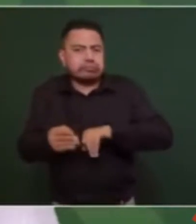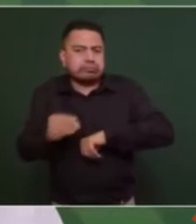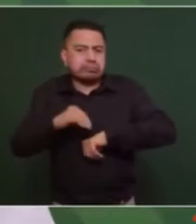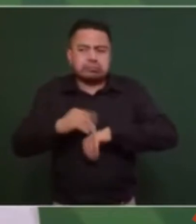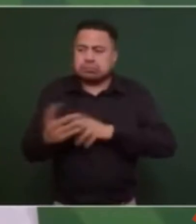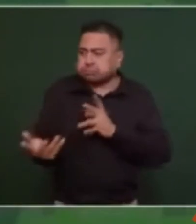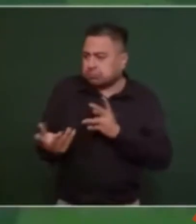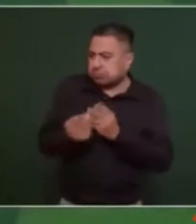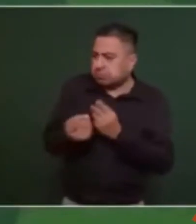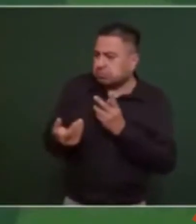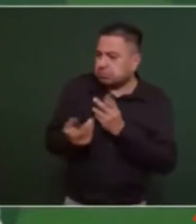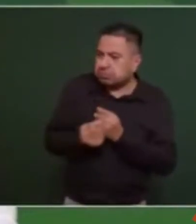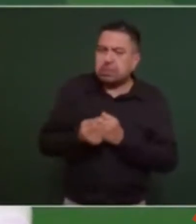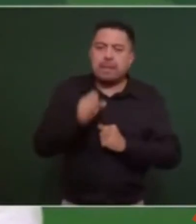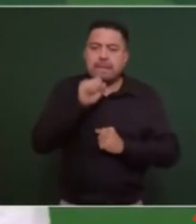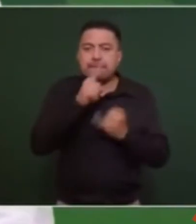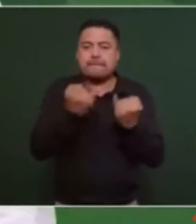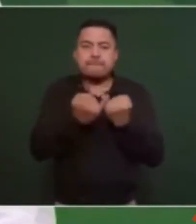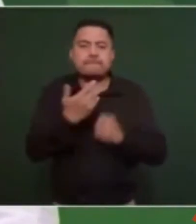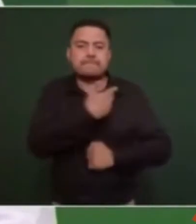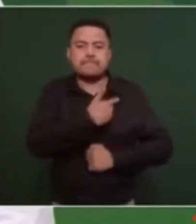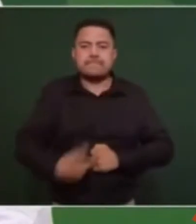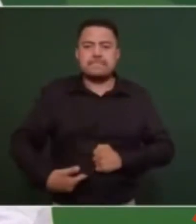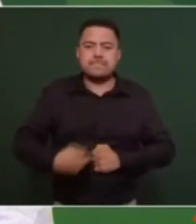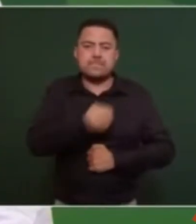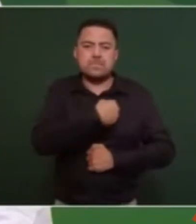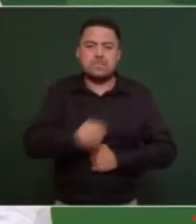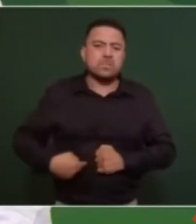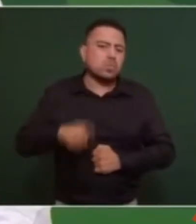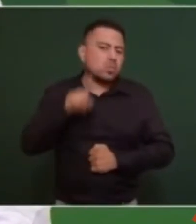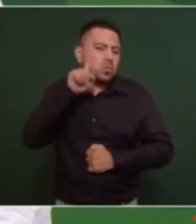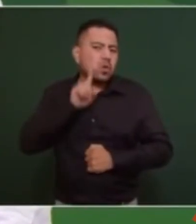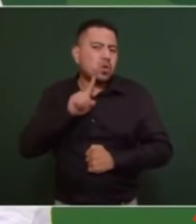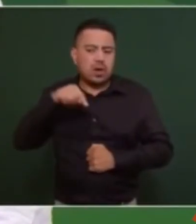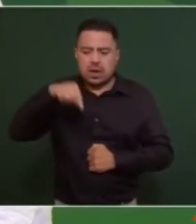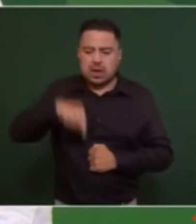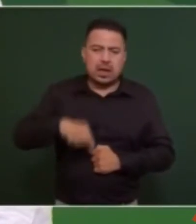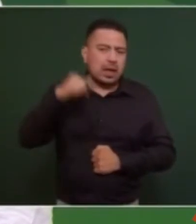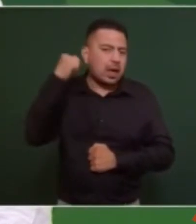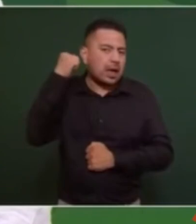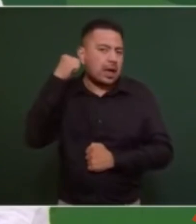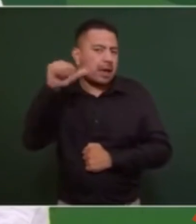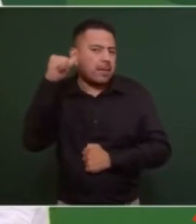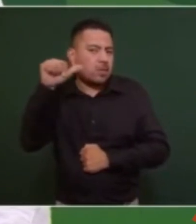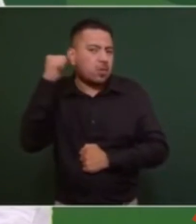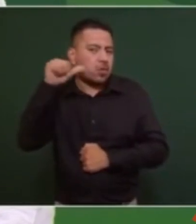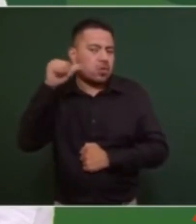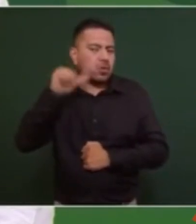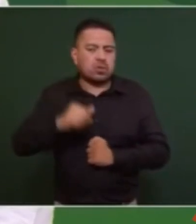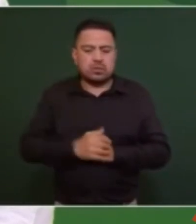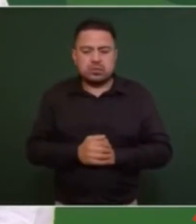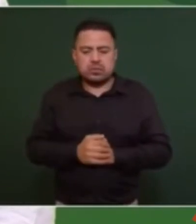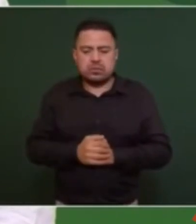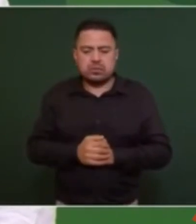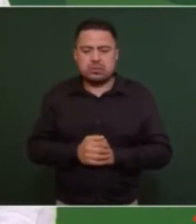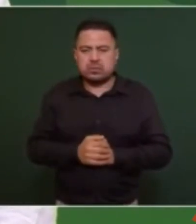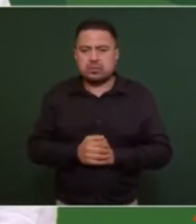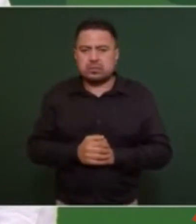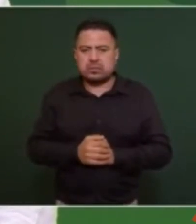nosotros y a la presidenta municipal de Acapulco y no son tiempos